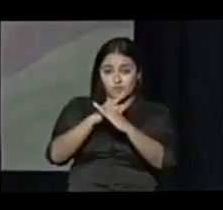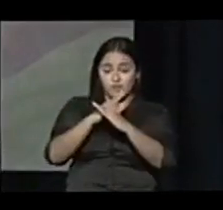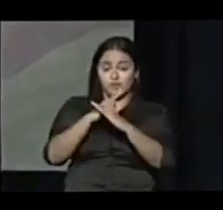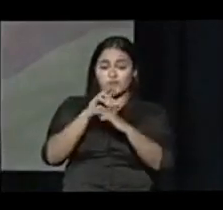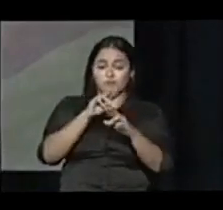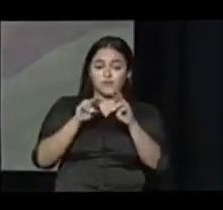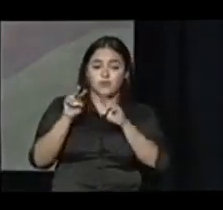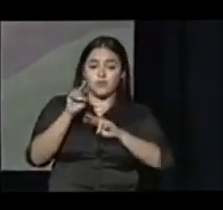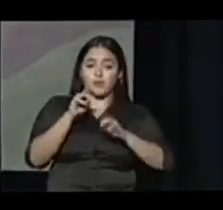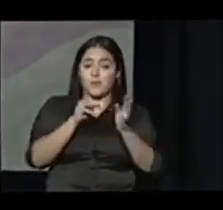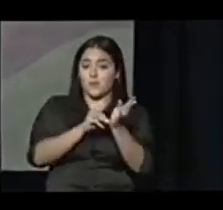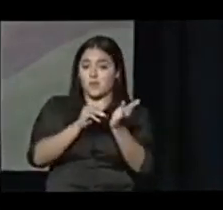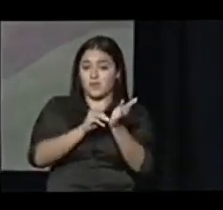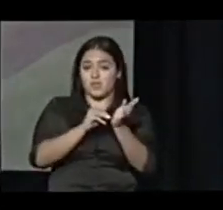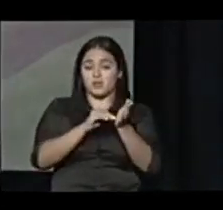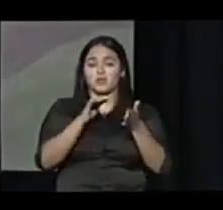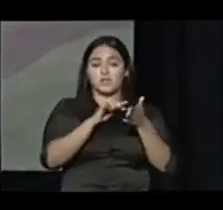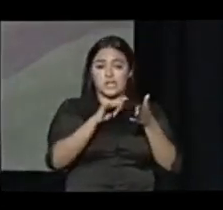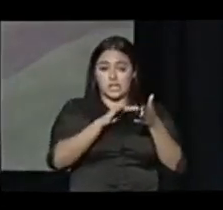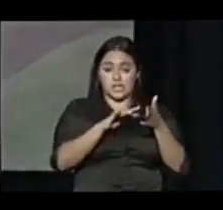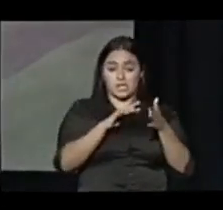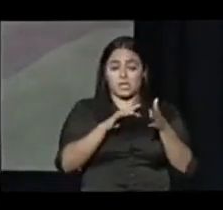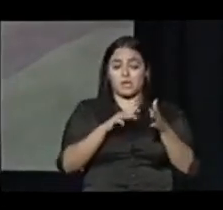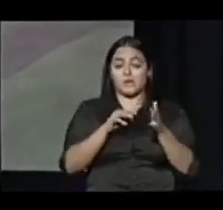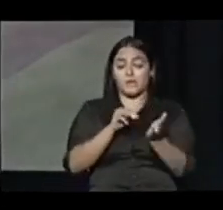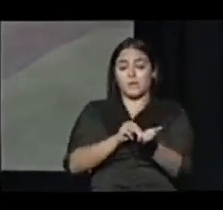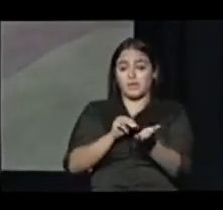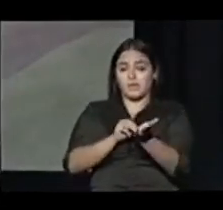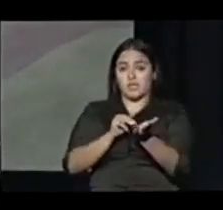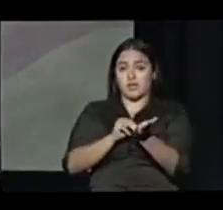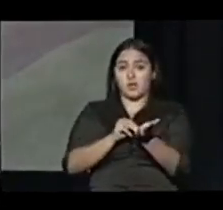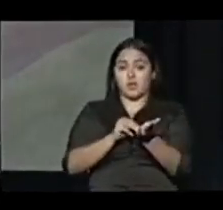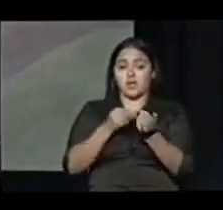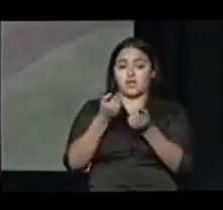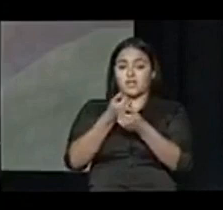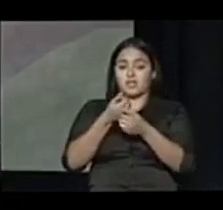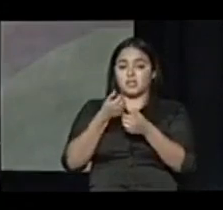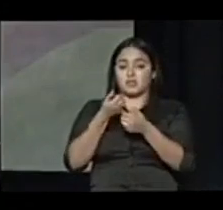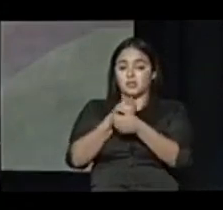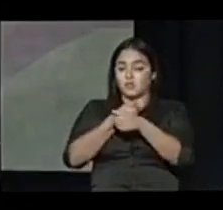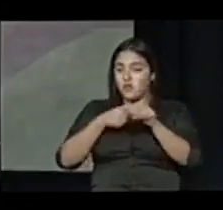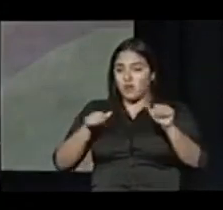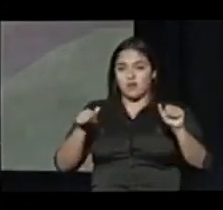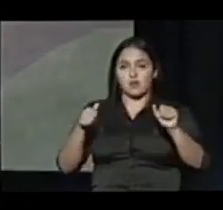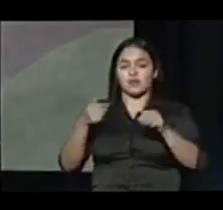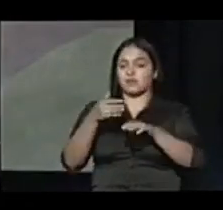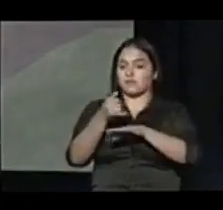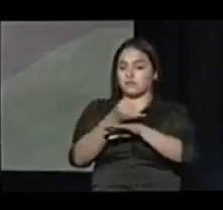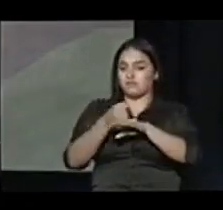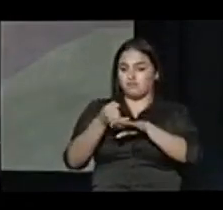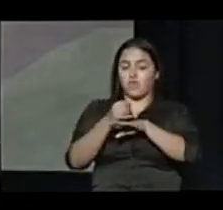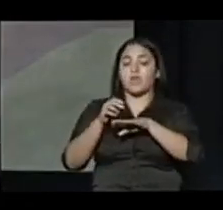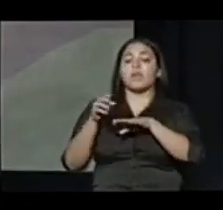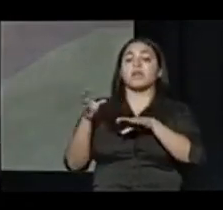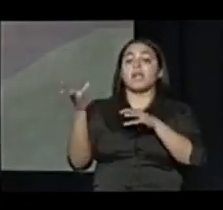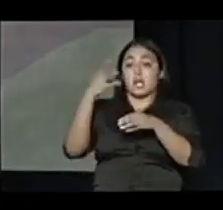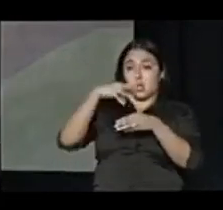residencias médicas y telemedicina a través de toda la isla incluyendo en vieques y culebra